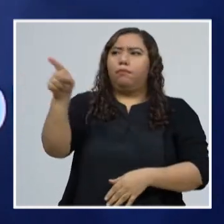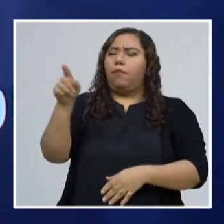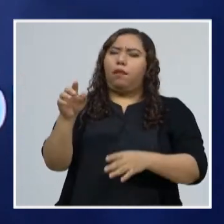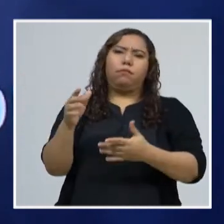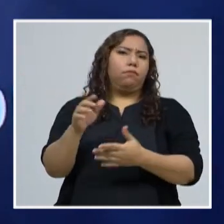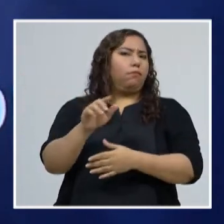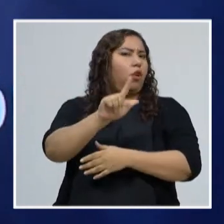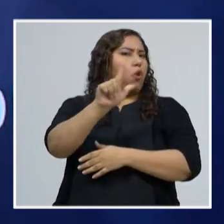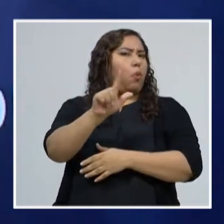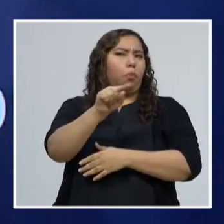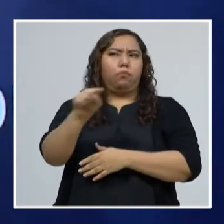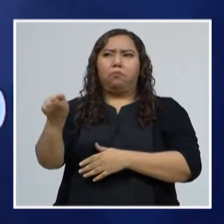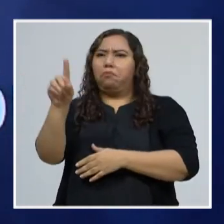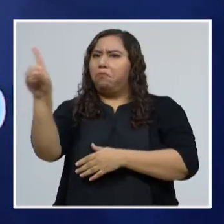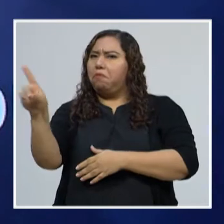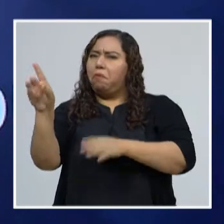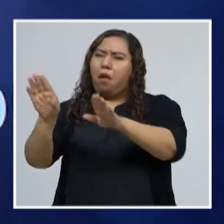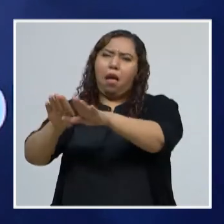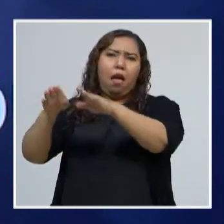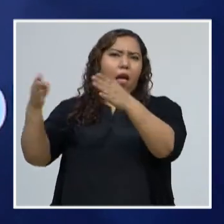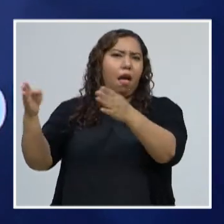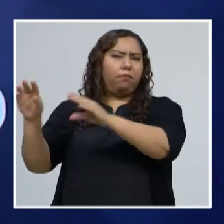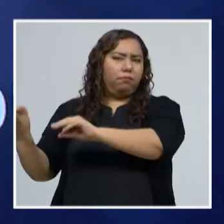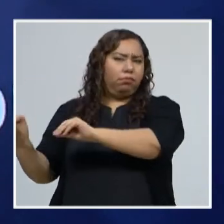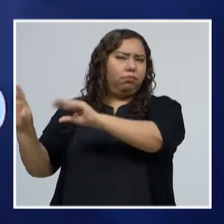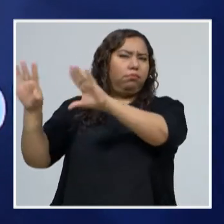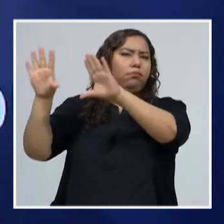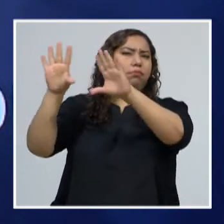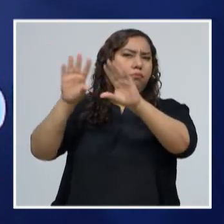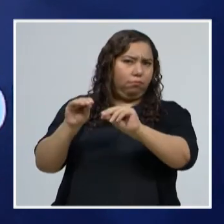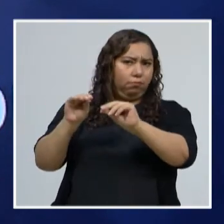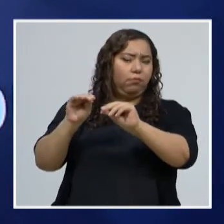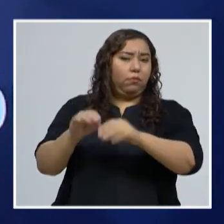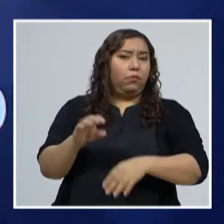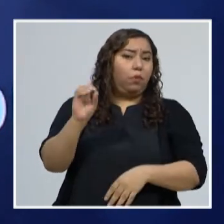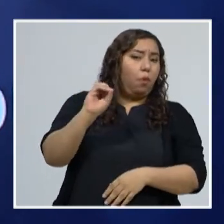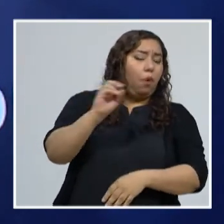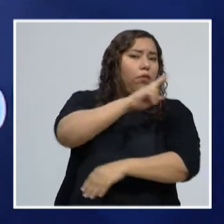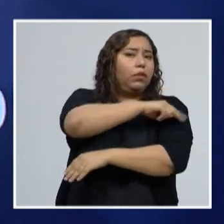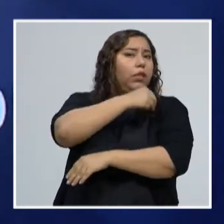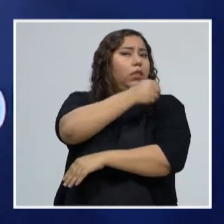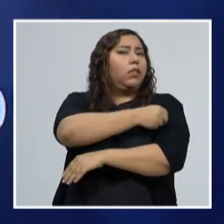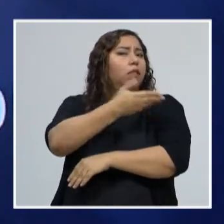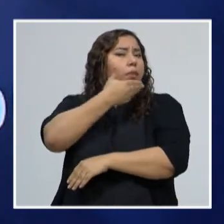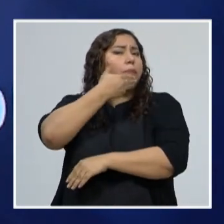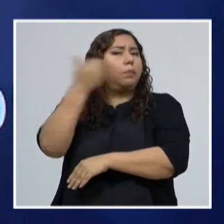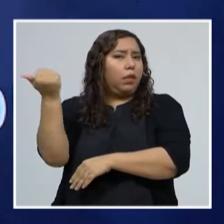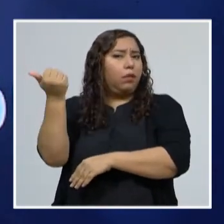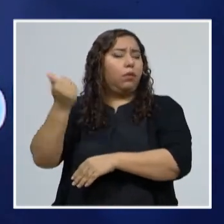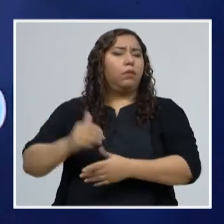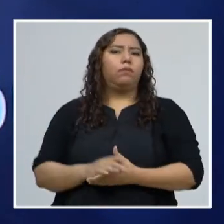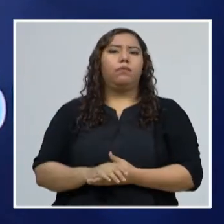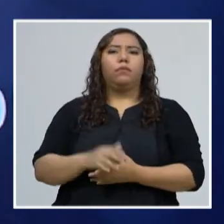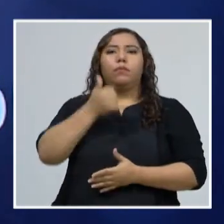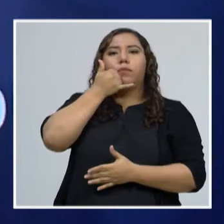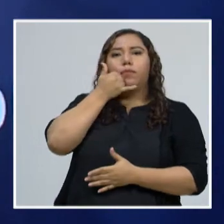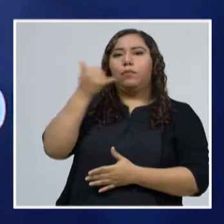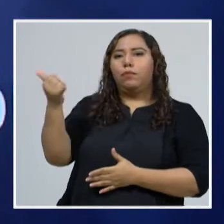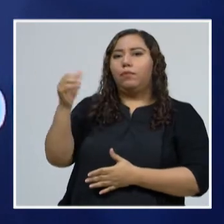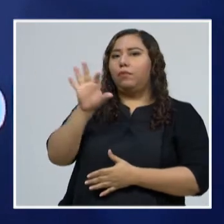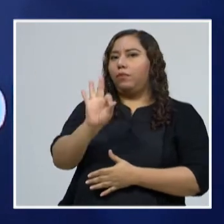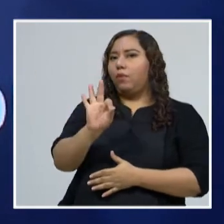hay centros de triaje, o si necesita ir a un centro hospitalario de mayor complejidad. Llame al 911,